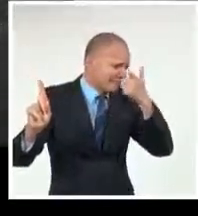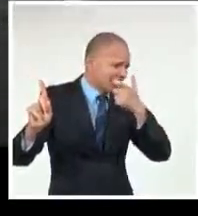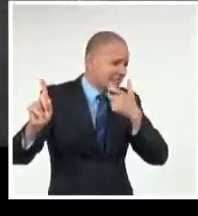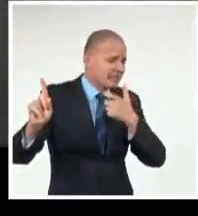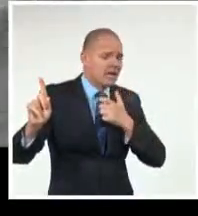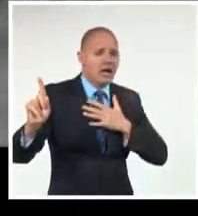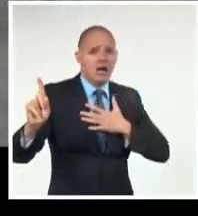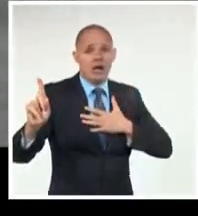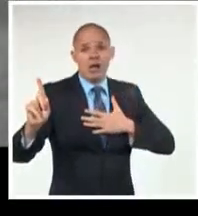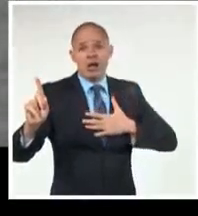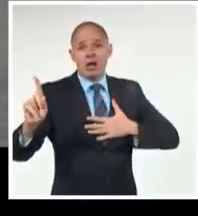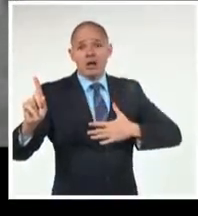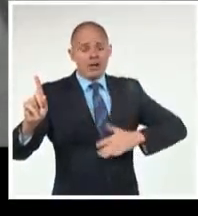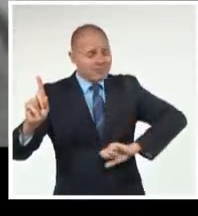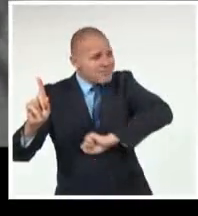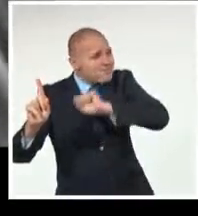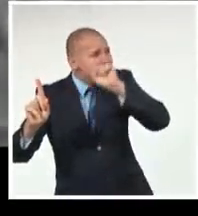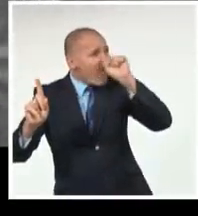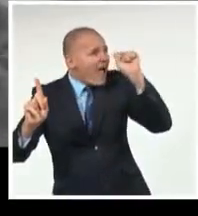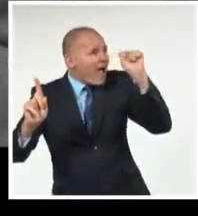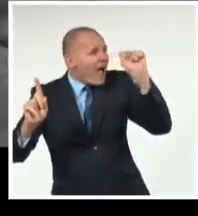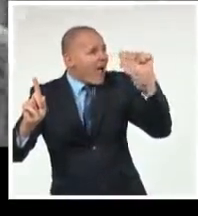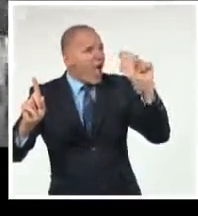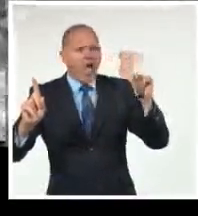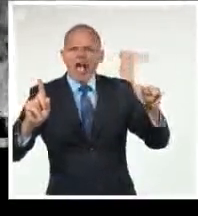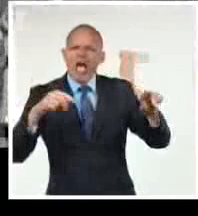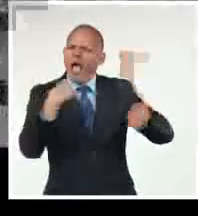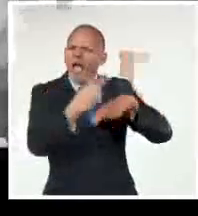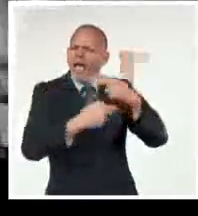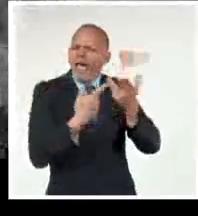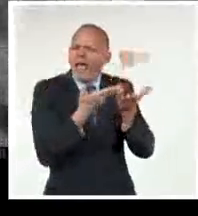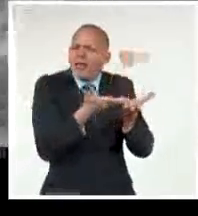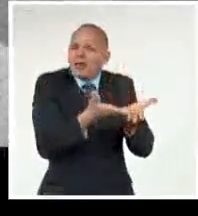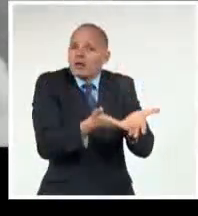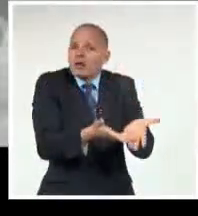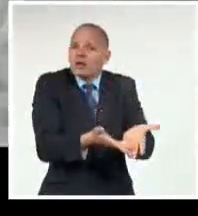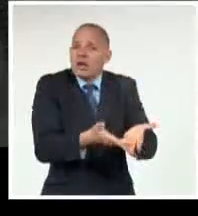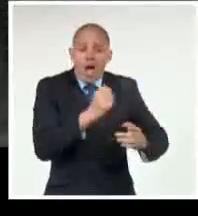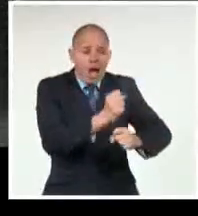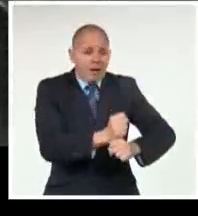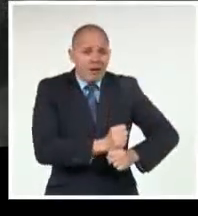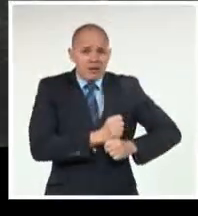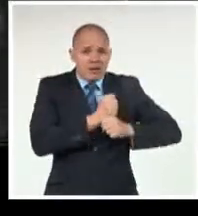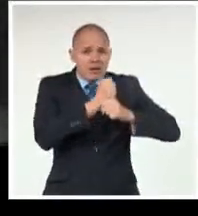Al otro día Con su caballo